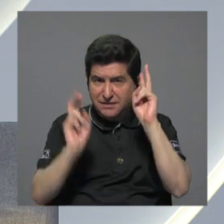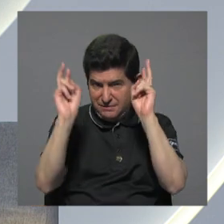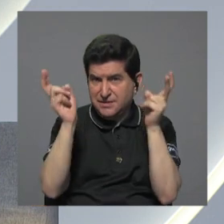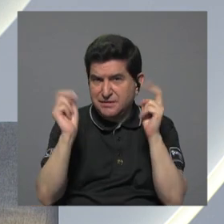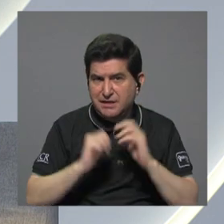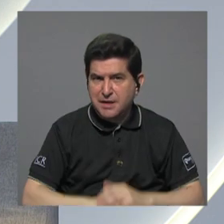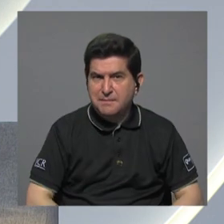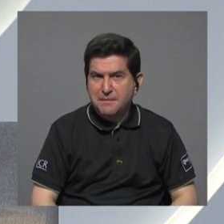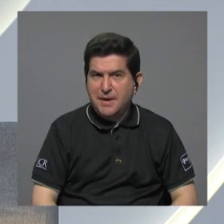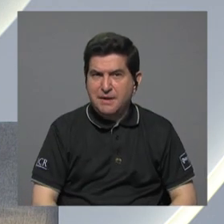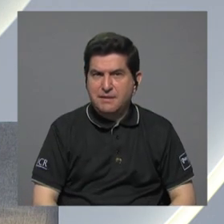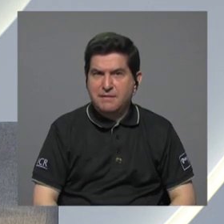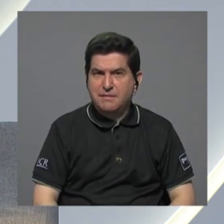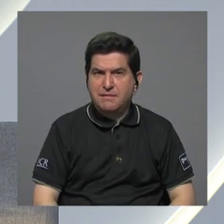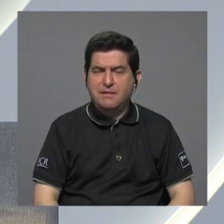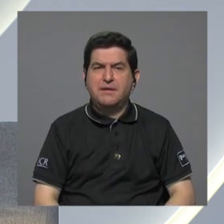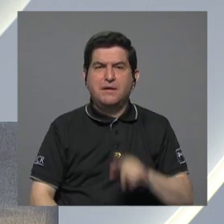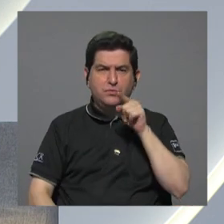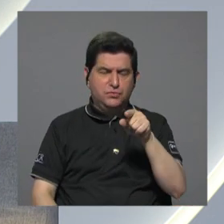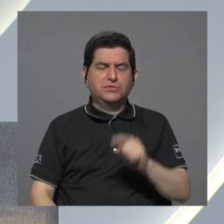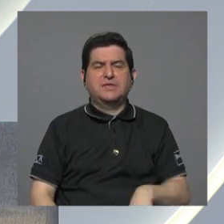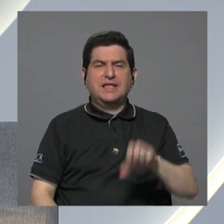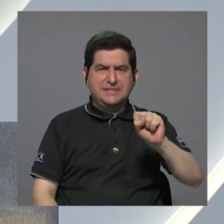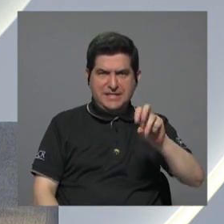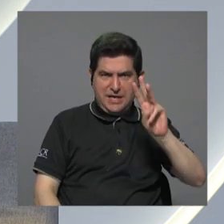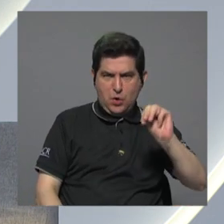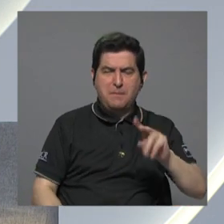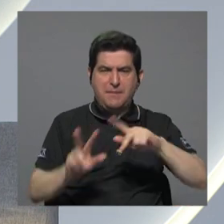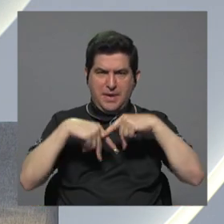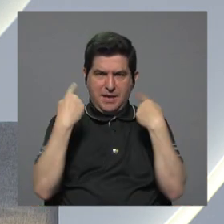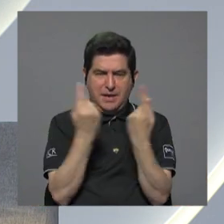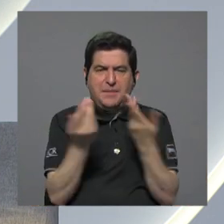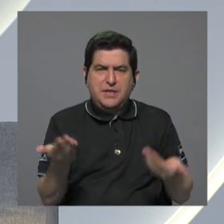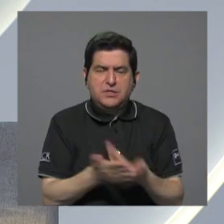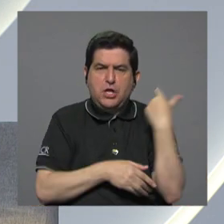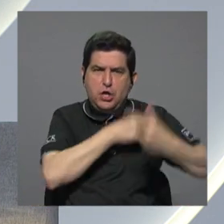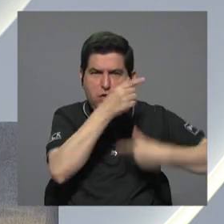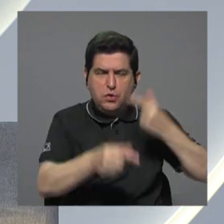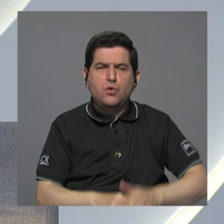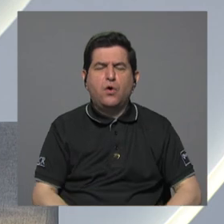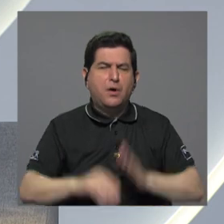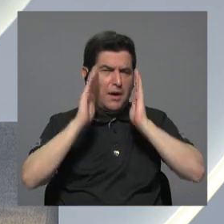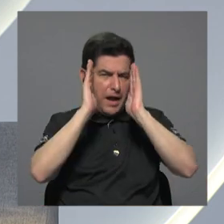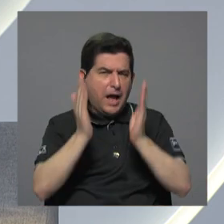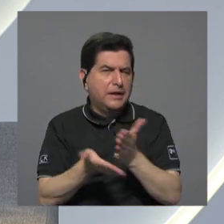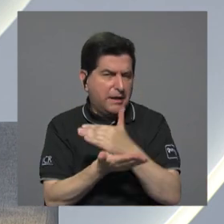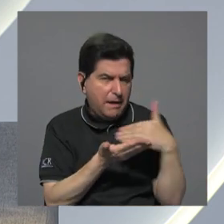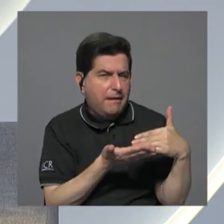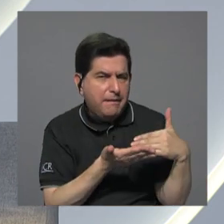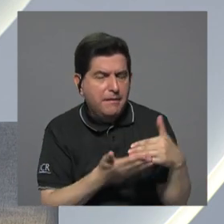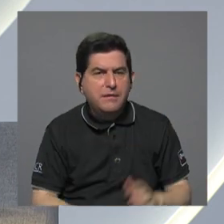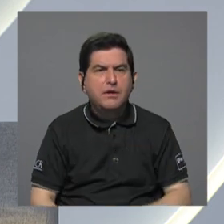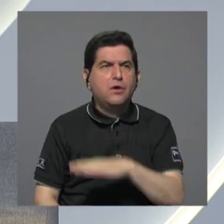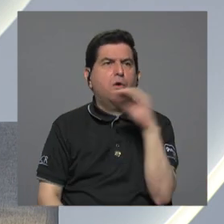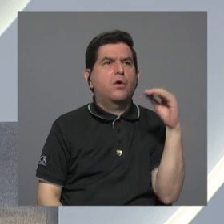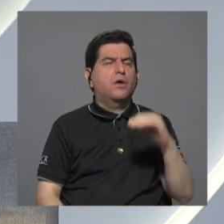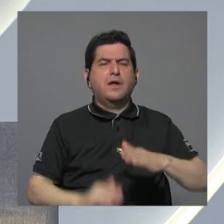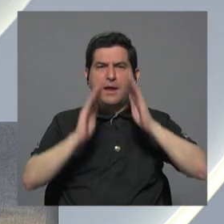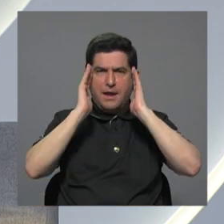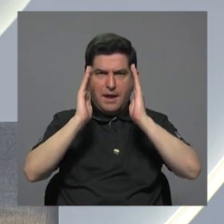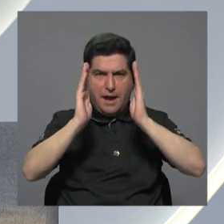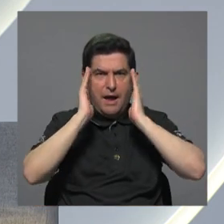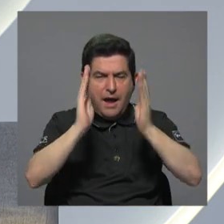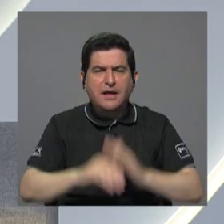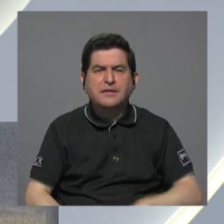tema, Sergio Mena, del partido Nueva Generación? ¿Ha escuchado usted sobre ello y cuál sería su abordaje